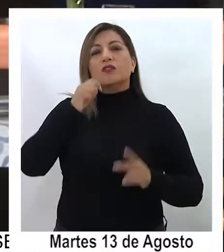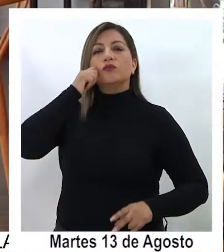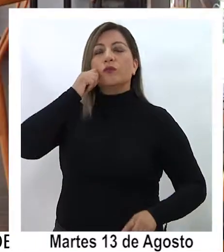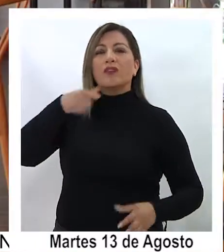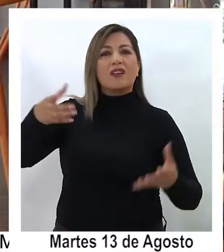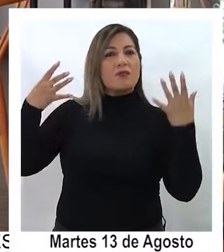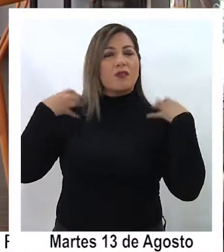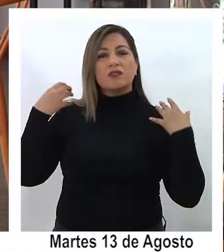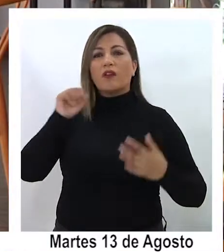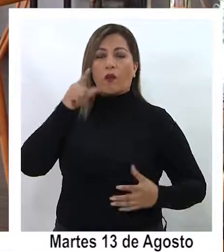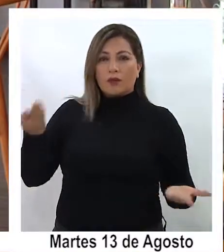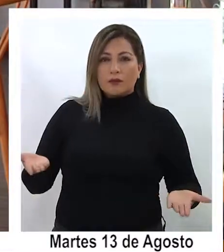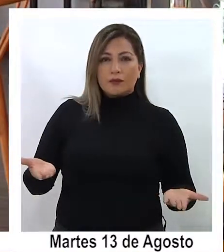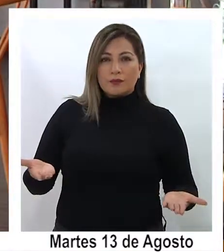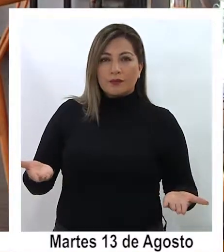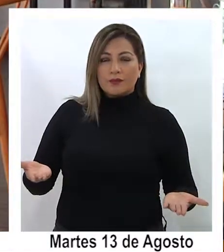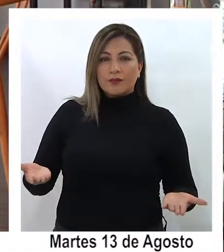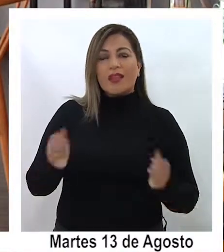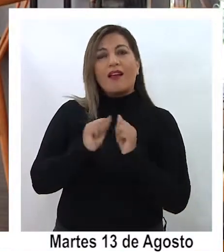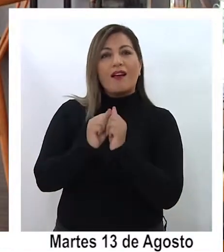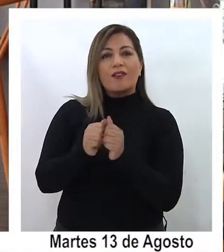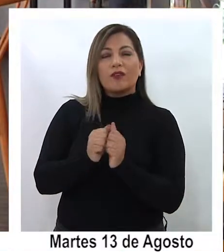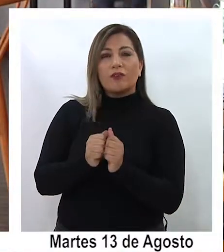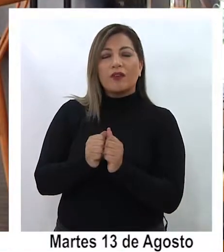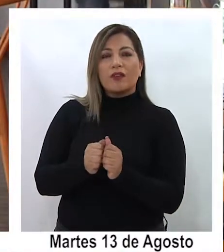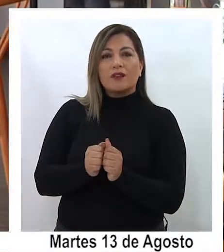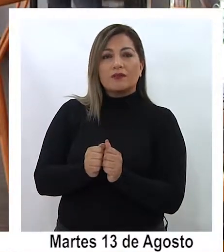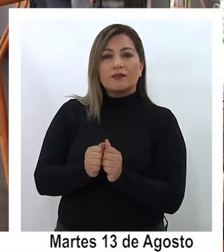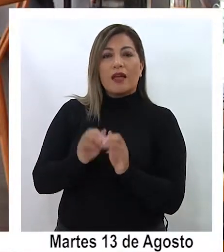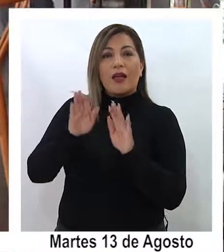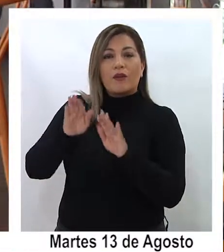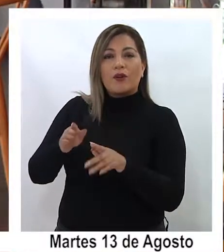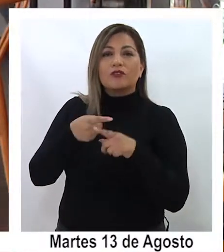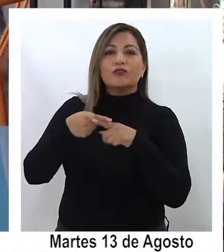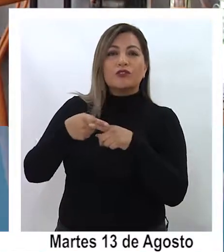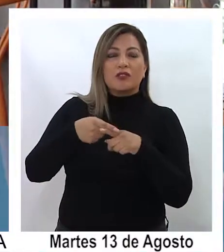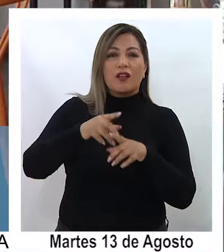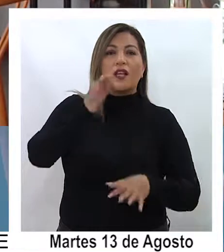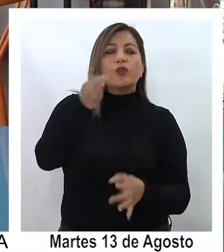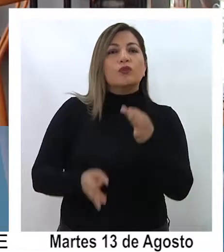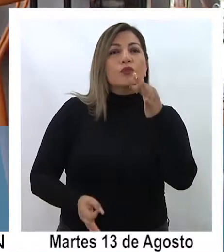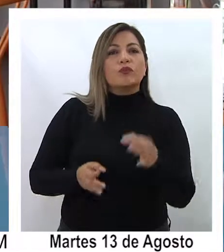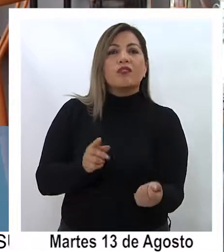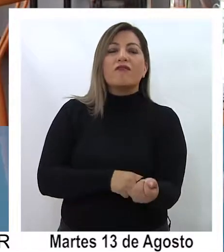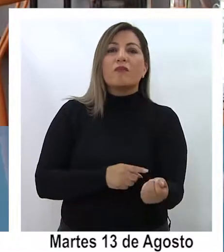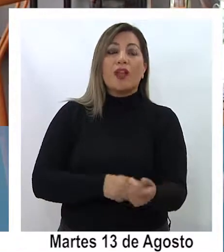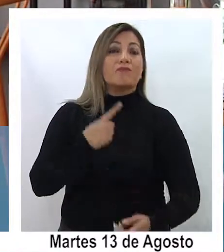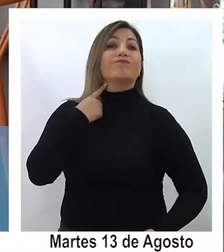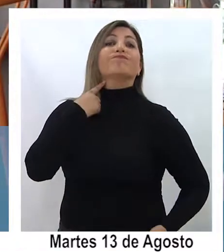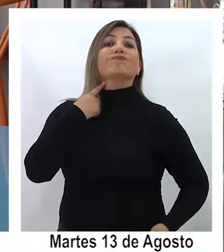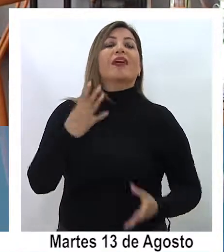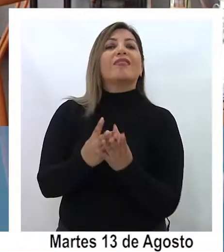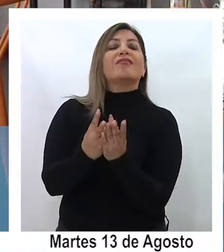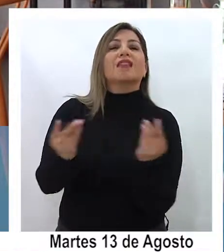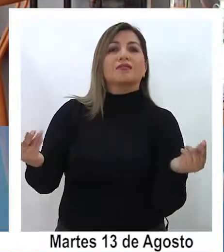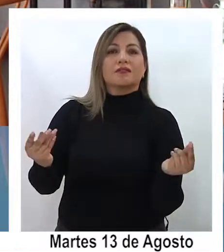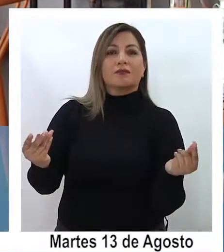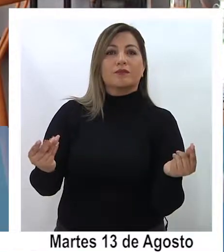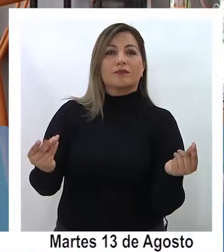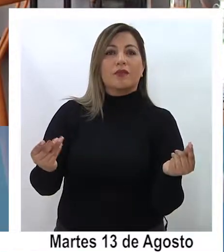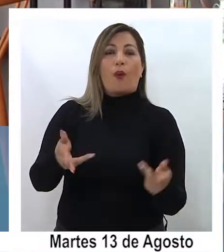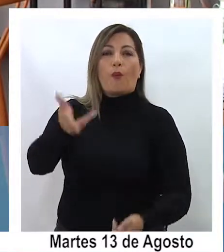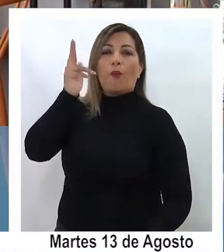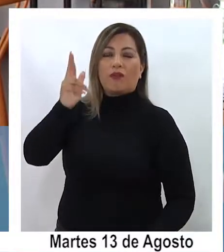que está encargado de acompañar en la asistencia social y jurídica a los familiares de las víctimas de desaparición forzosa y